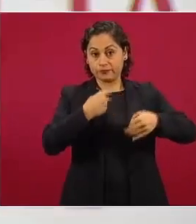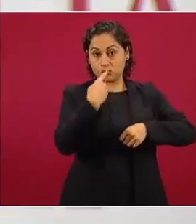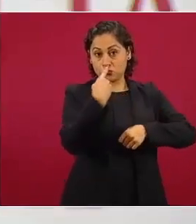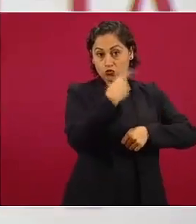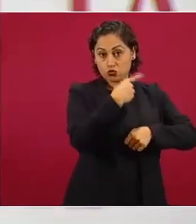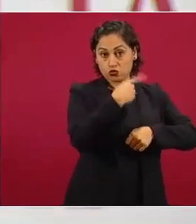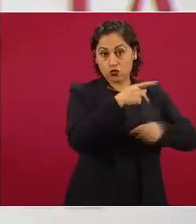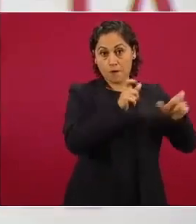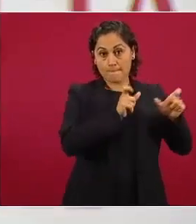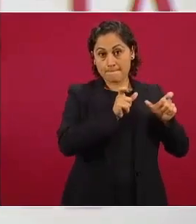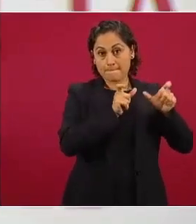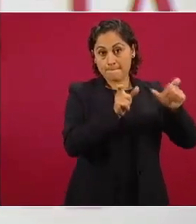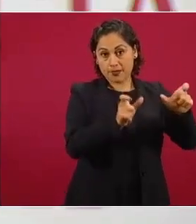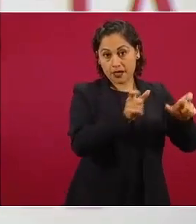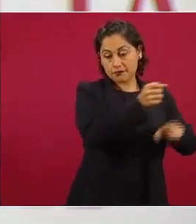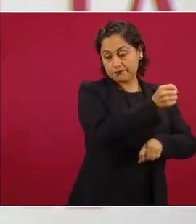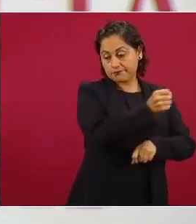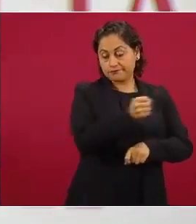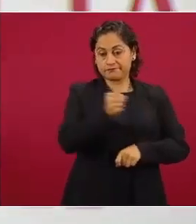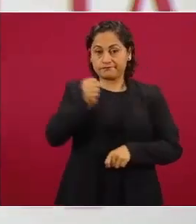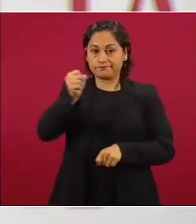a México